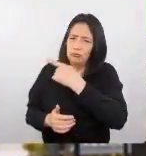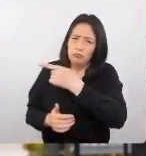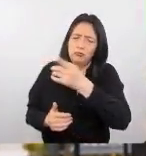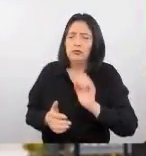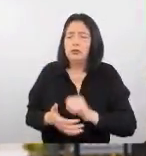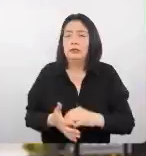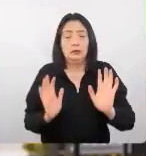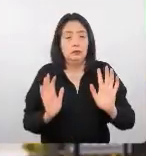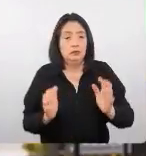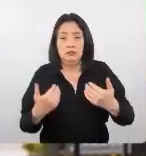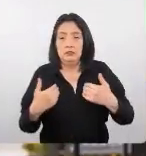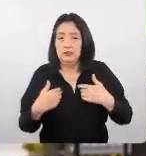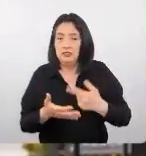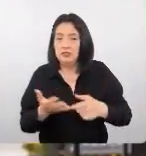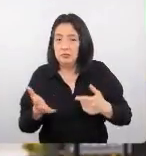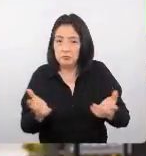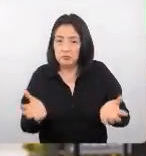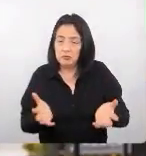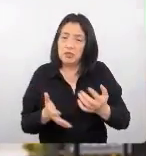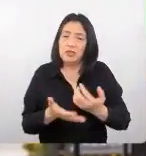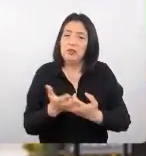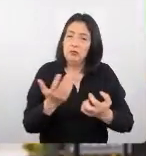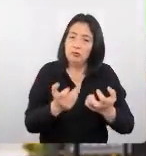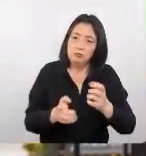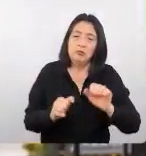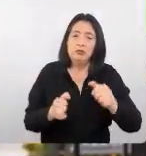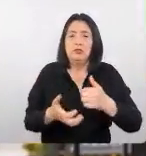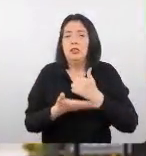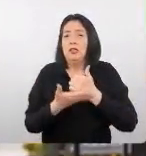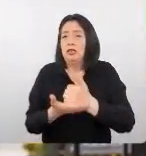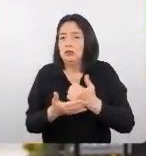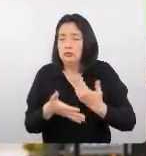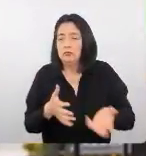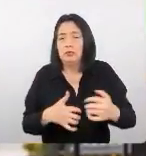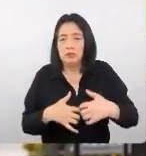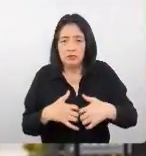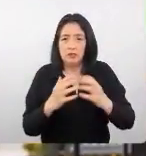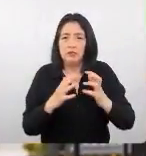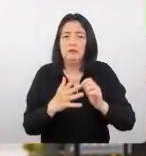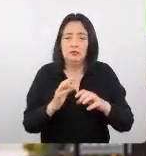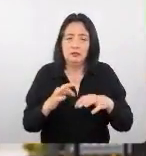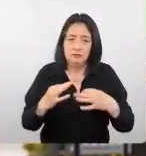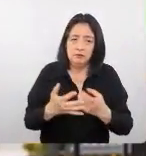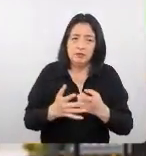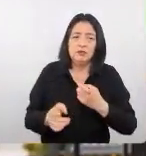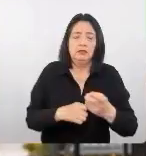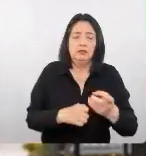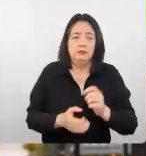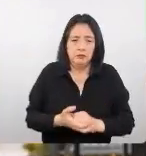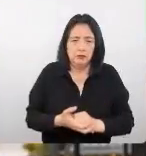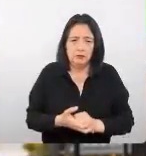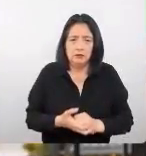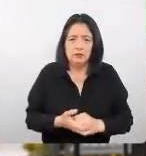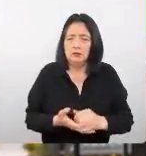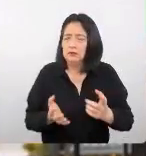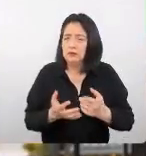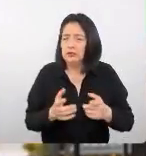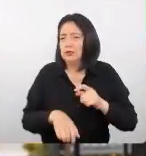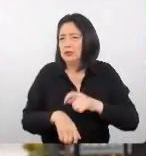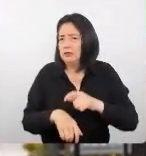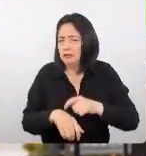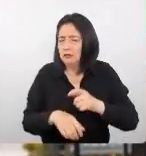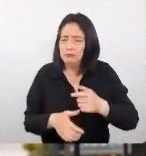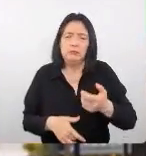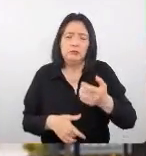tenemos estímulos también económicos que están ayudando a reactivar a las familias que han sido afectadas durante la pandemia